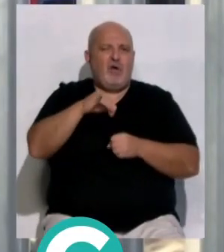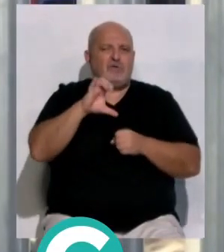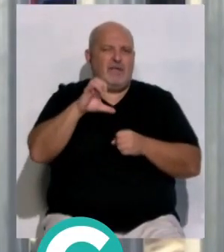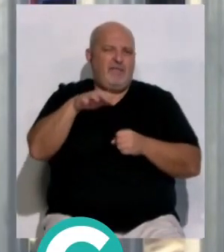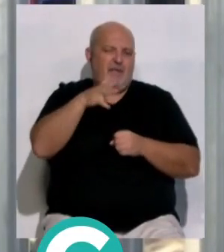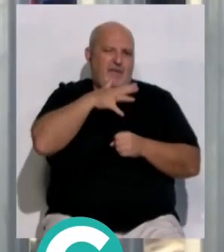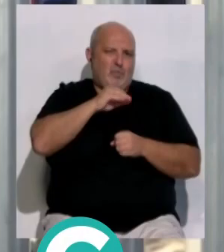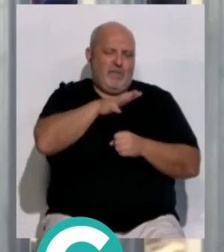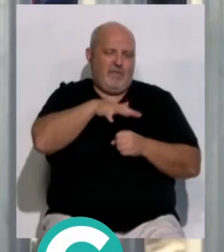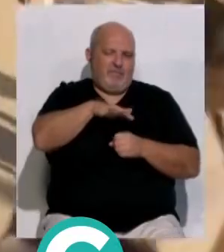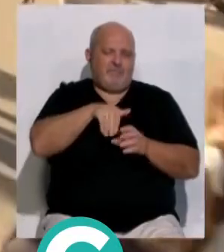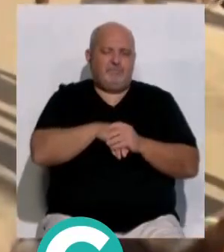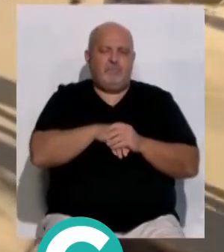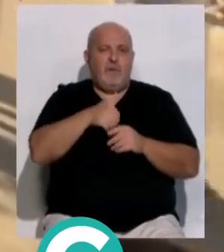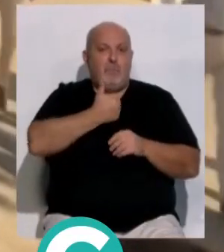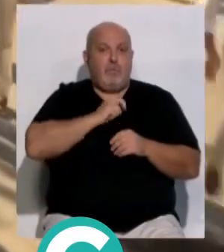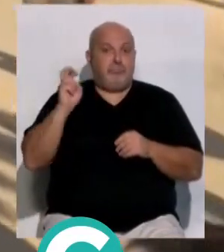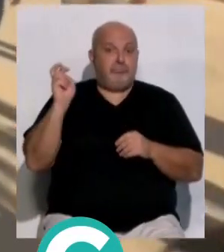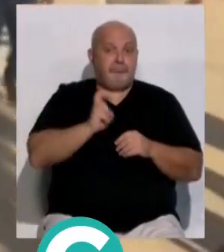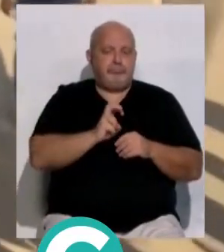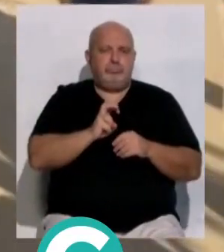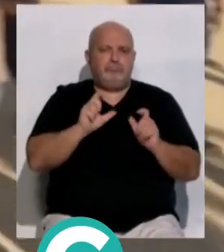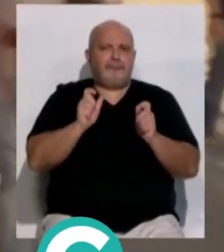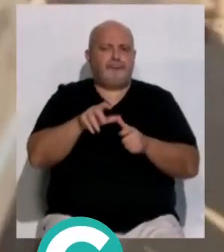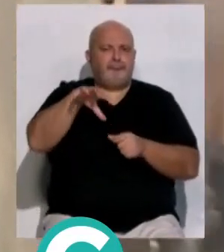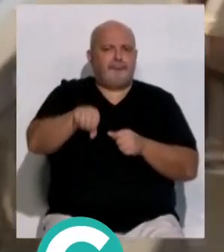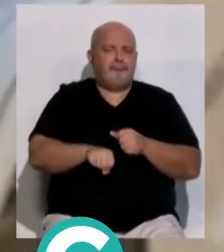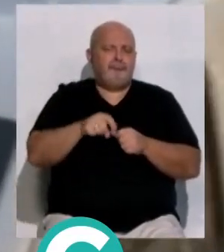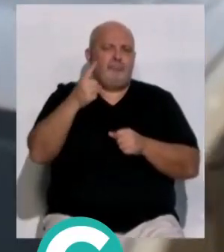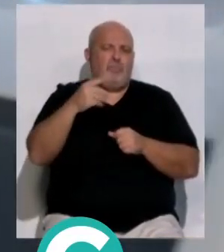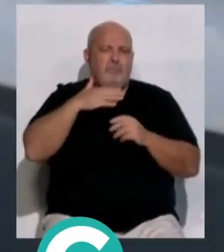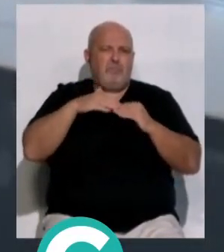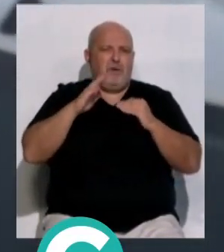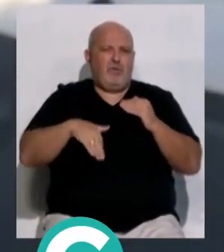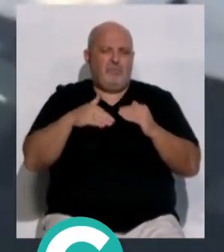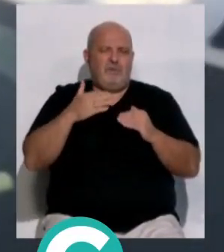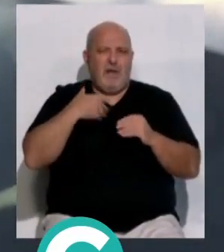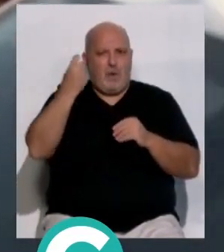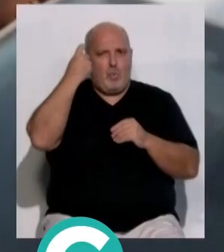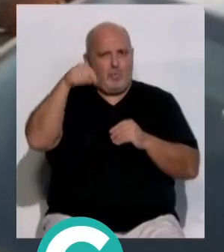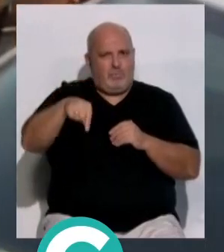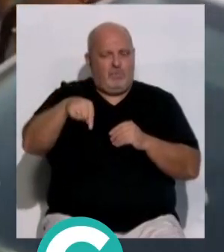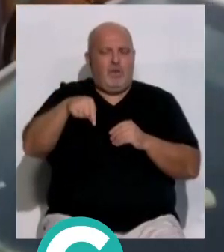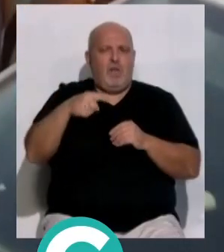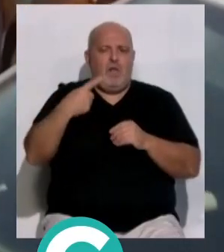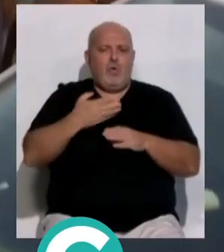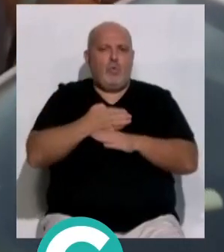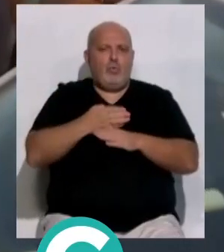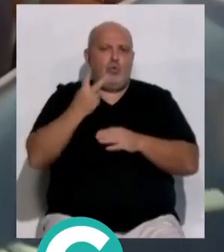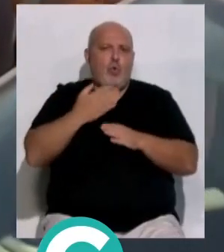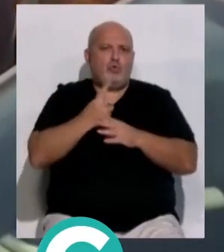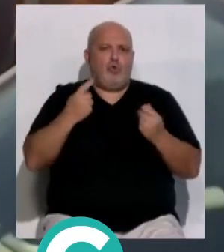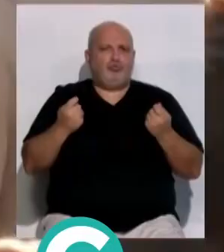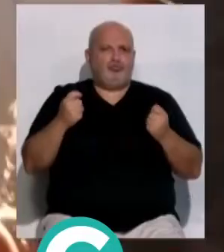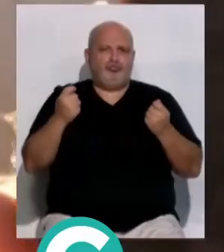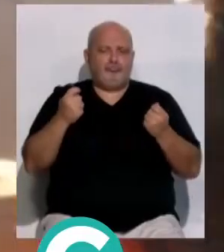Obrero de Jerez. A la llegada de la policía, los agentes detuvieron como presunto autor a un menor que es alumno del centro y estaba armado con dos